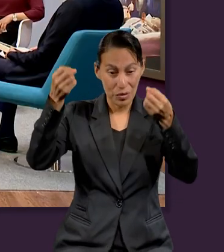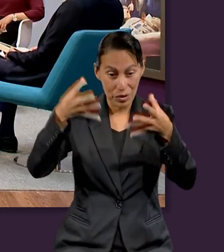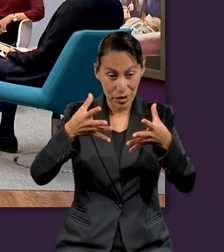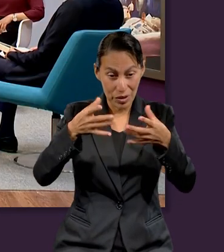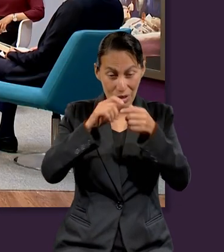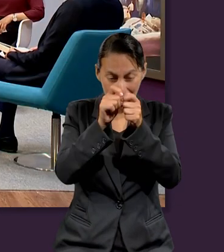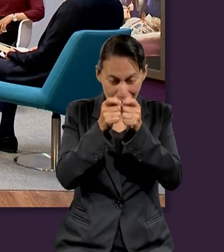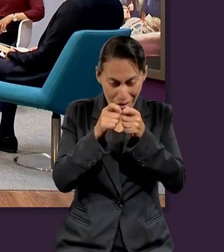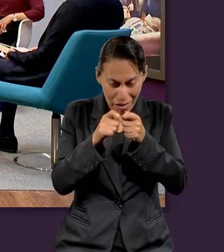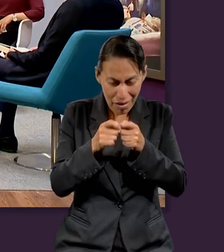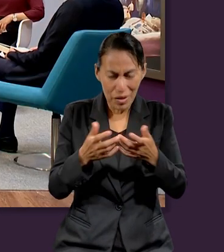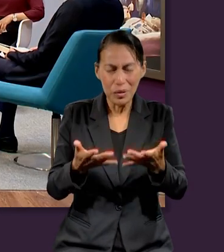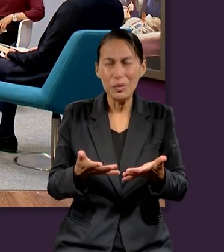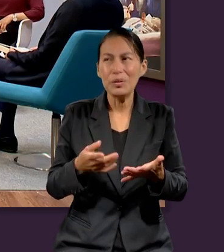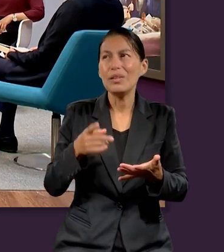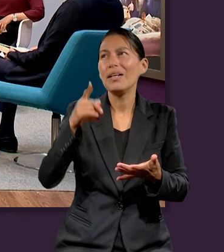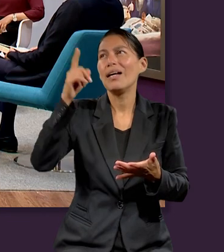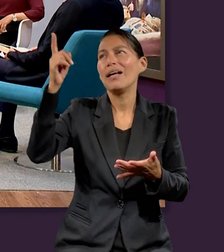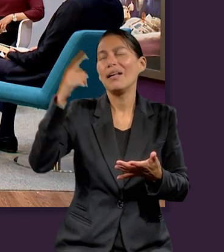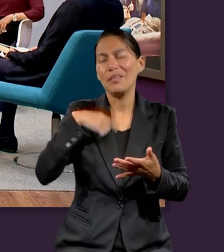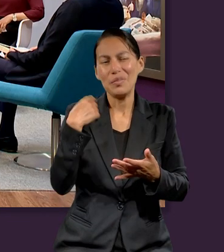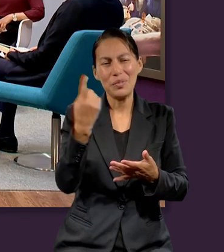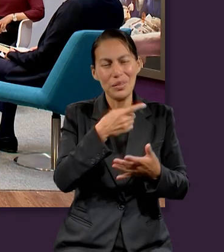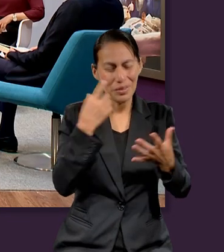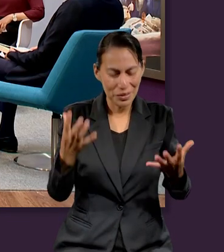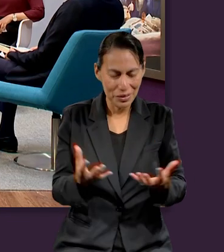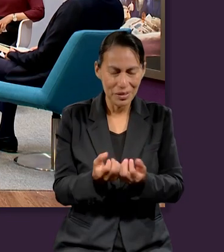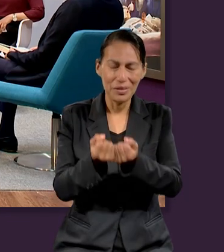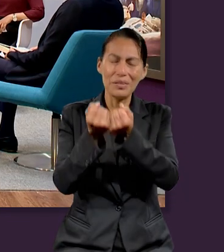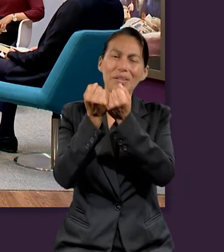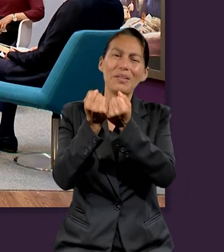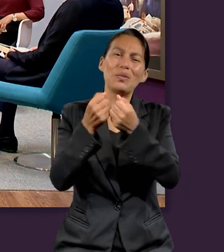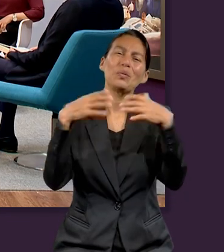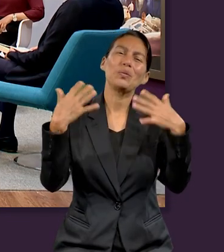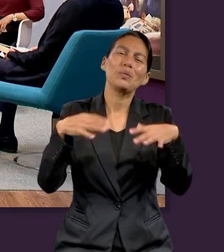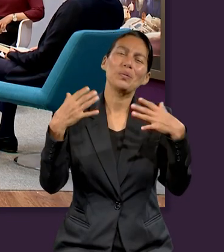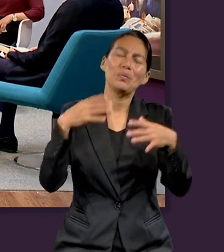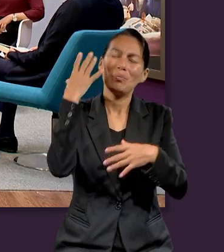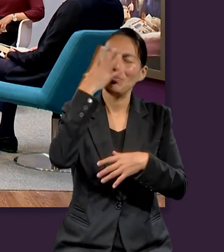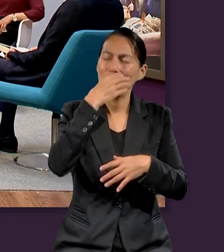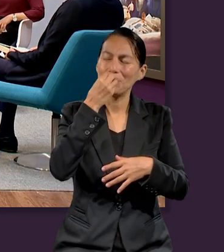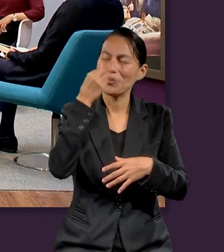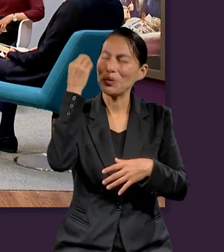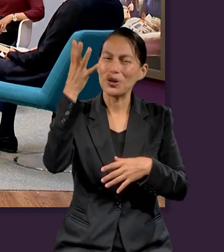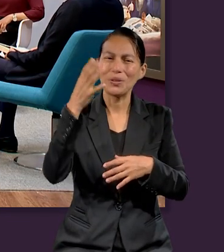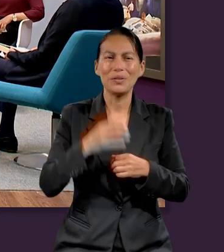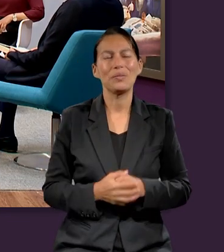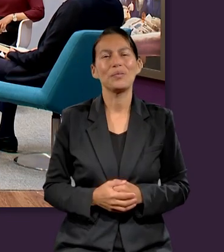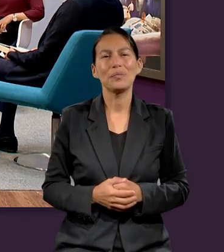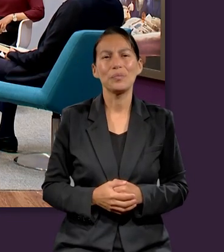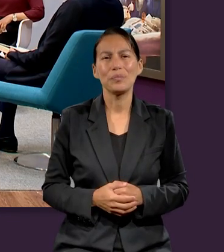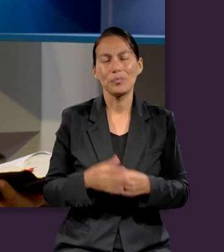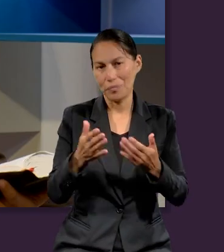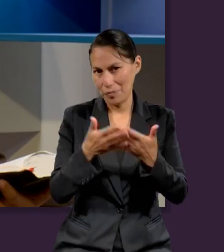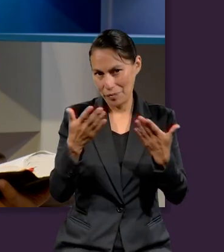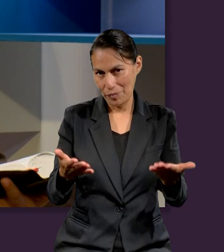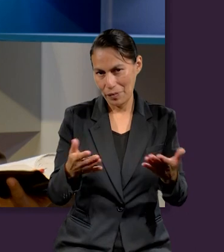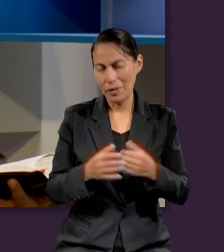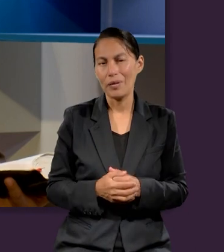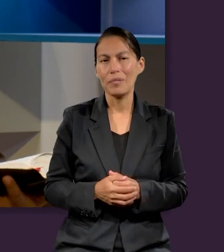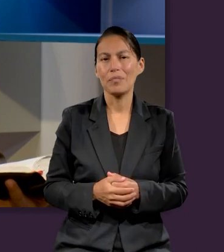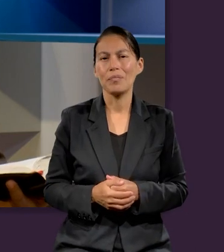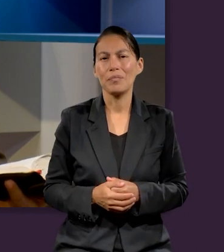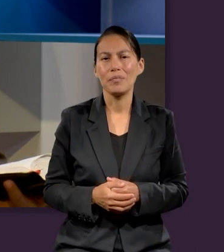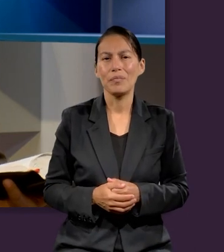y porque también es nuestro Redentor. Ok. En este momento vamos a